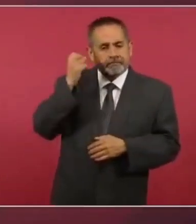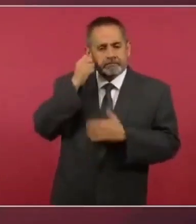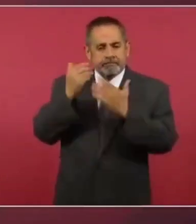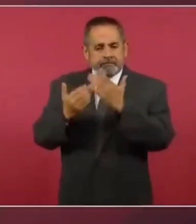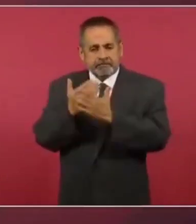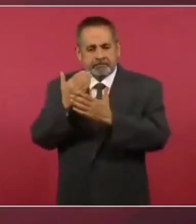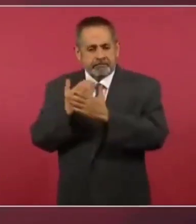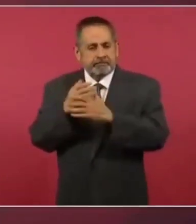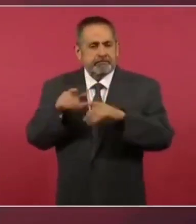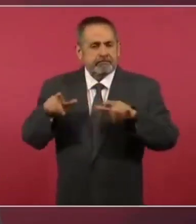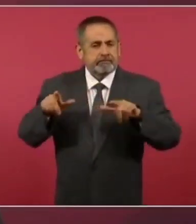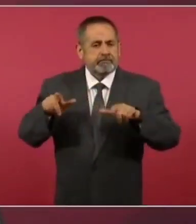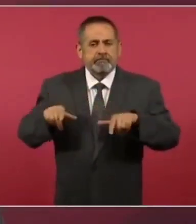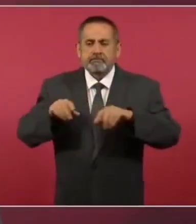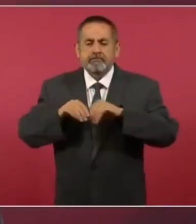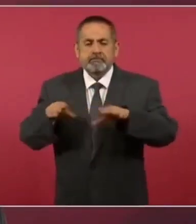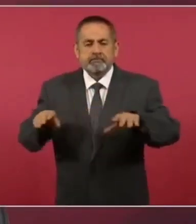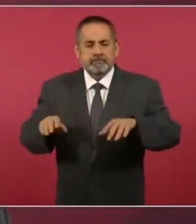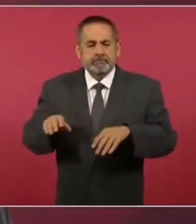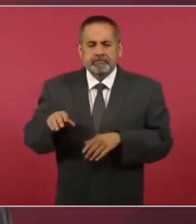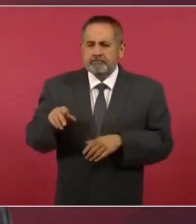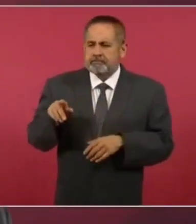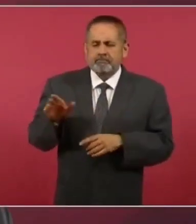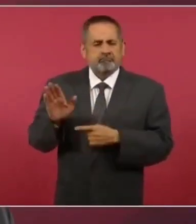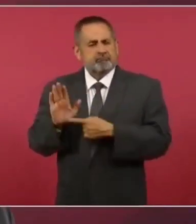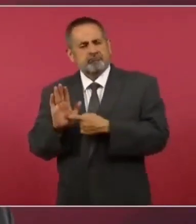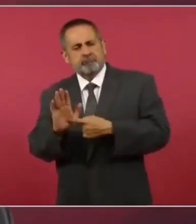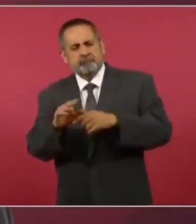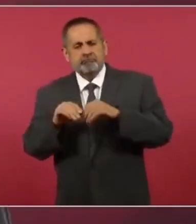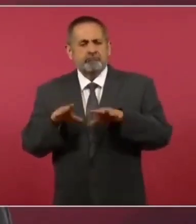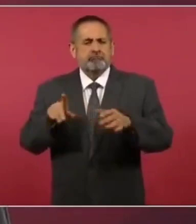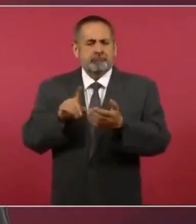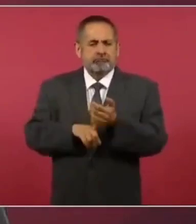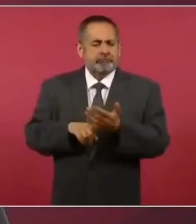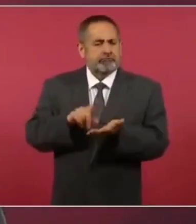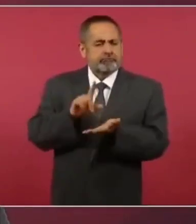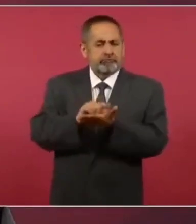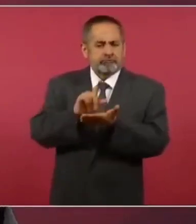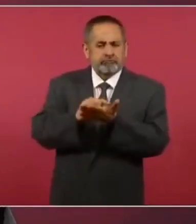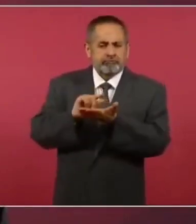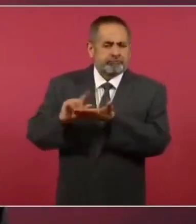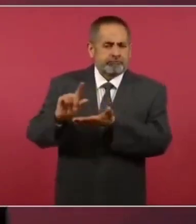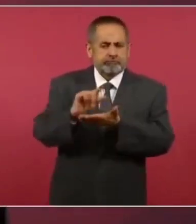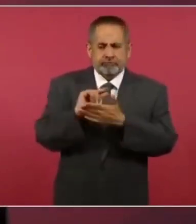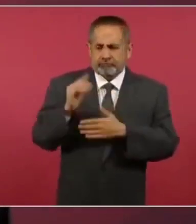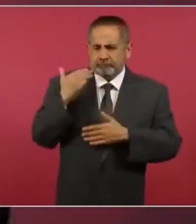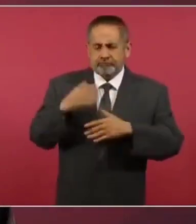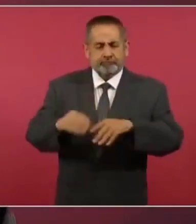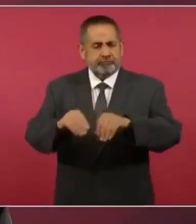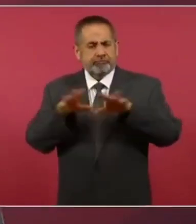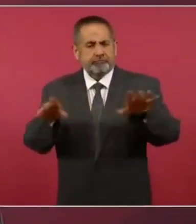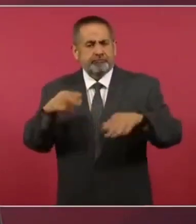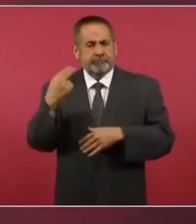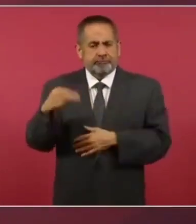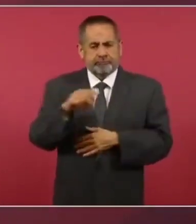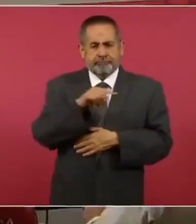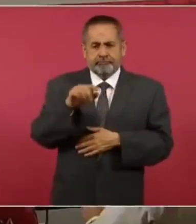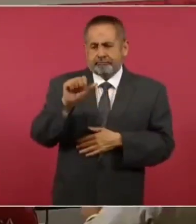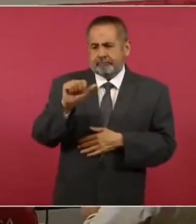matutinas que se presentó a través de la plataforma Twitter hace algunos días, cuyo nombre es